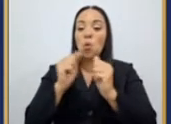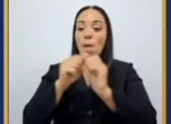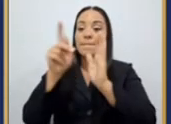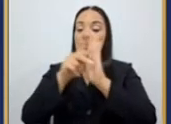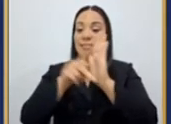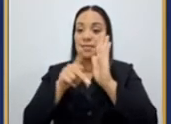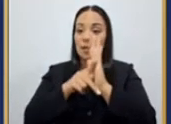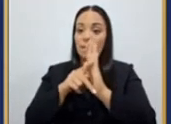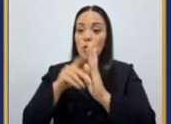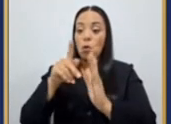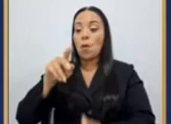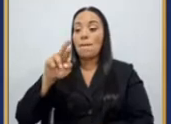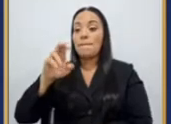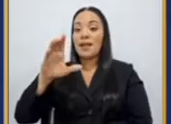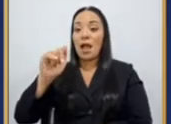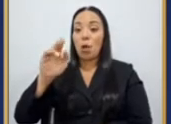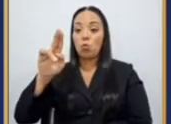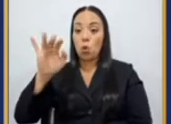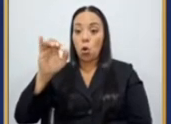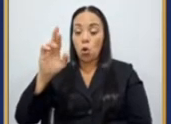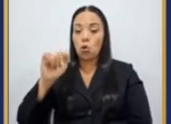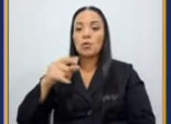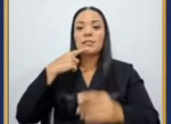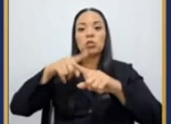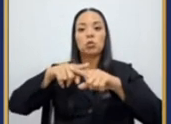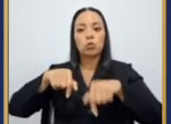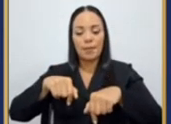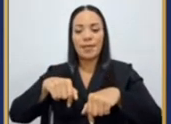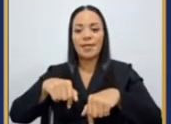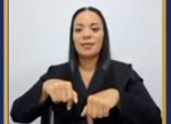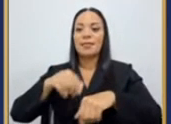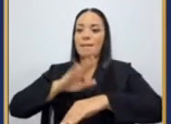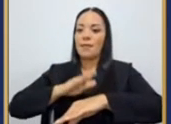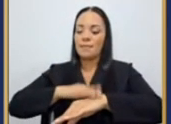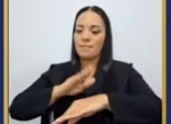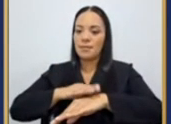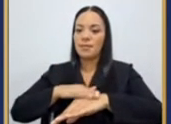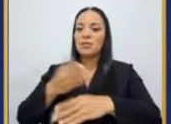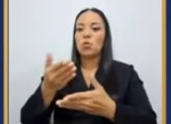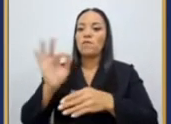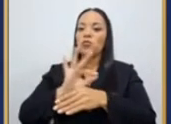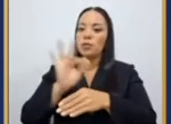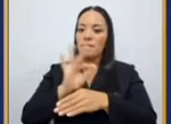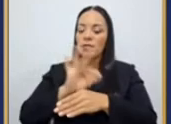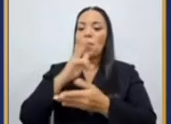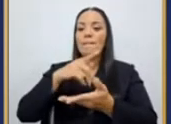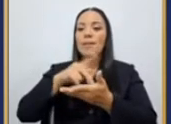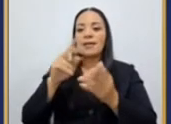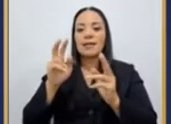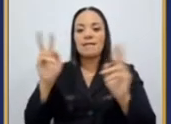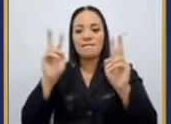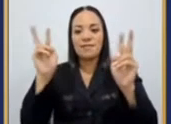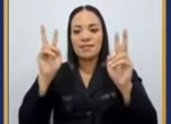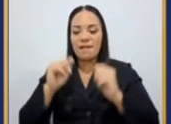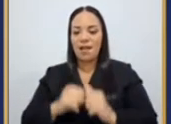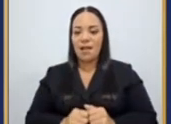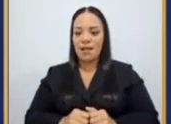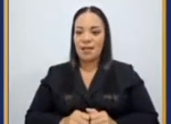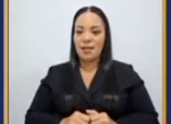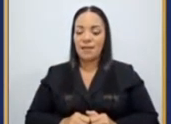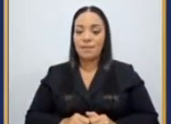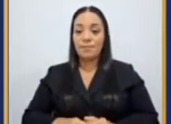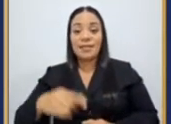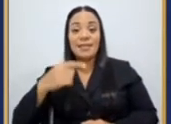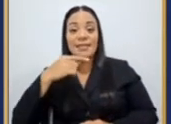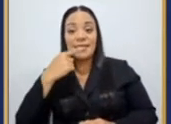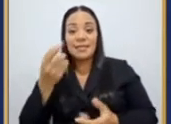precautorio, se suspende temporalmente el permiso sanitario del funcionamiento del parque viva. Dice